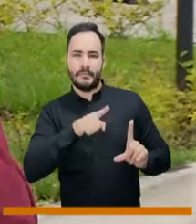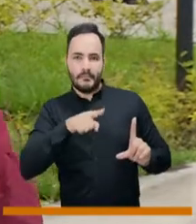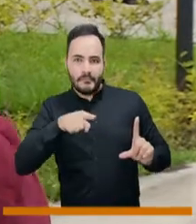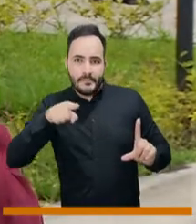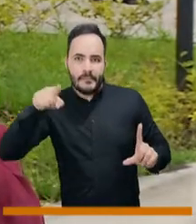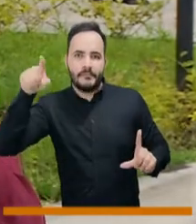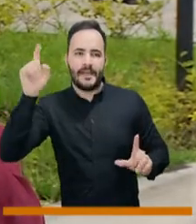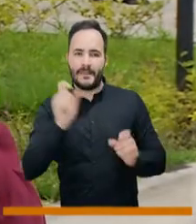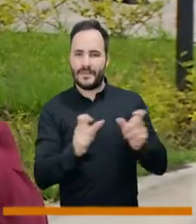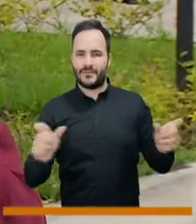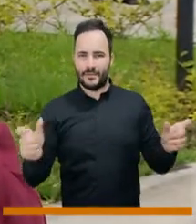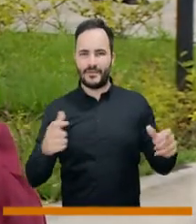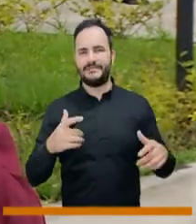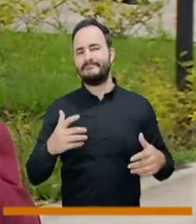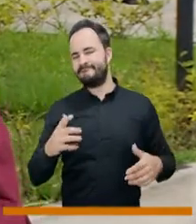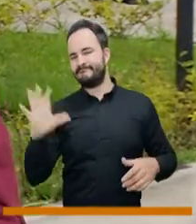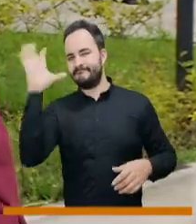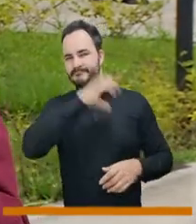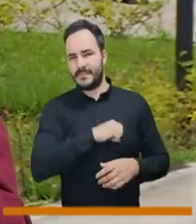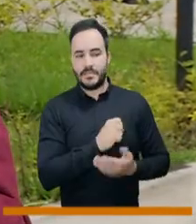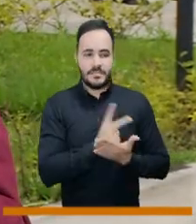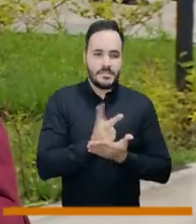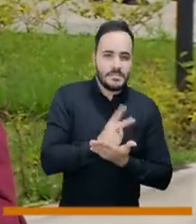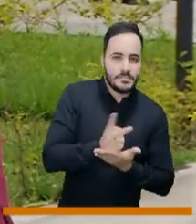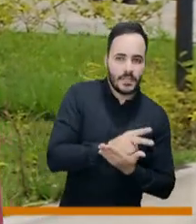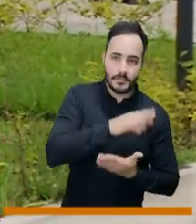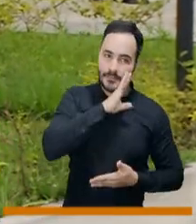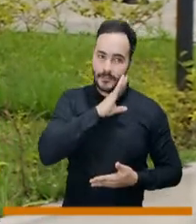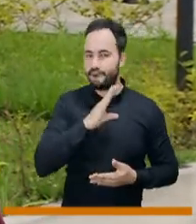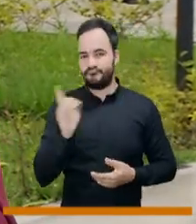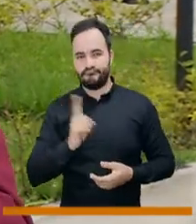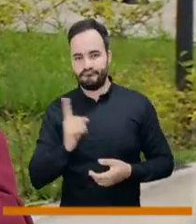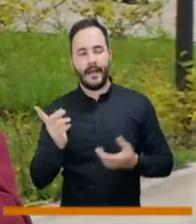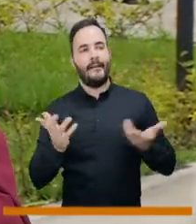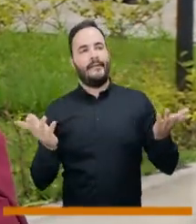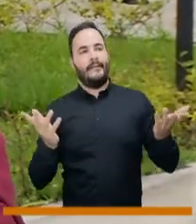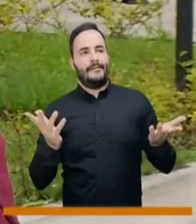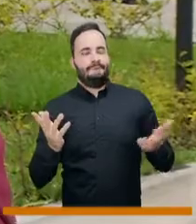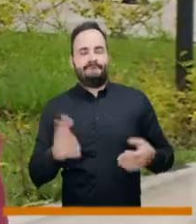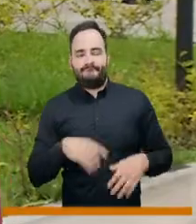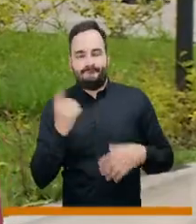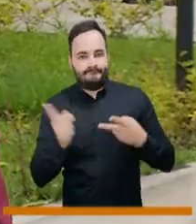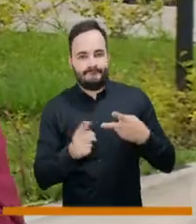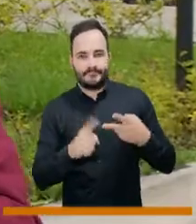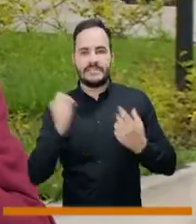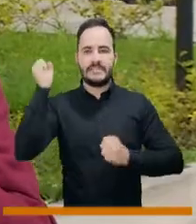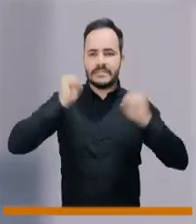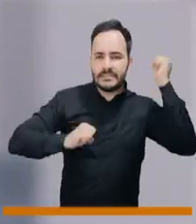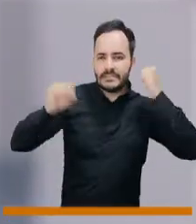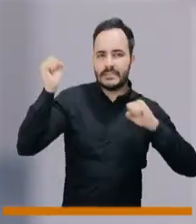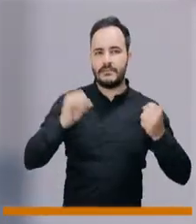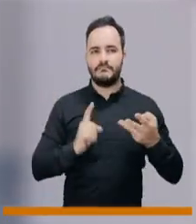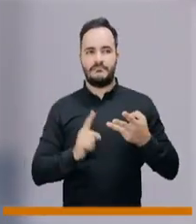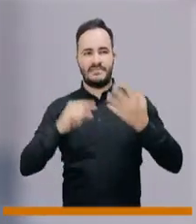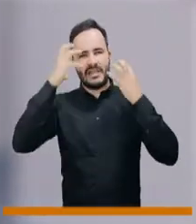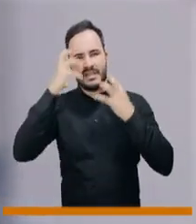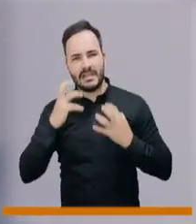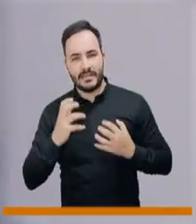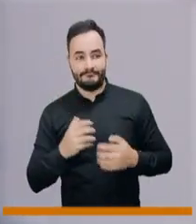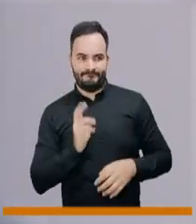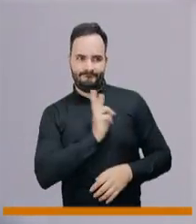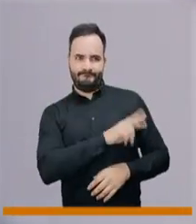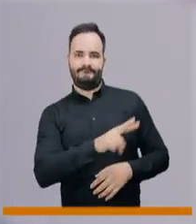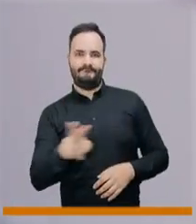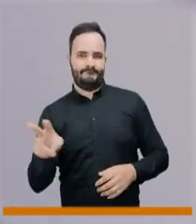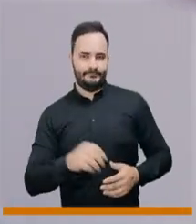pongámoslo así muy en coquito, la gente aumentó el número de personas que no dormían, aumentó el número de personas ansiosas, deprimidas, con toda